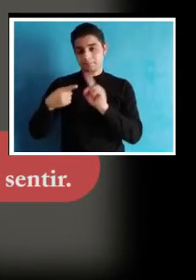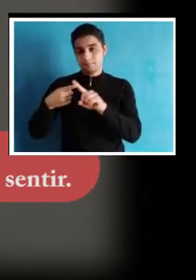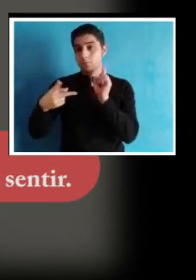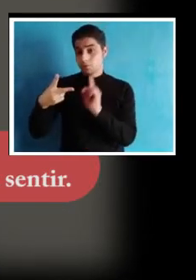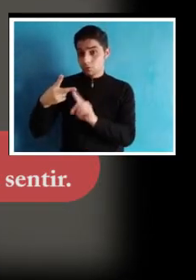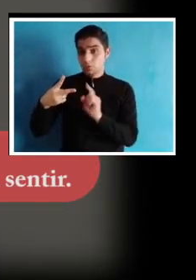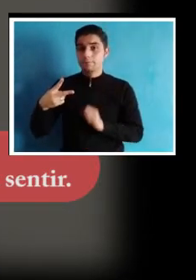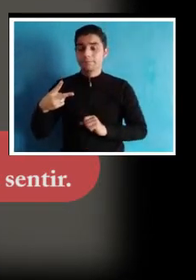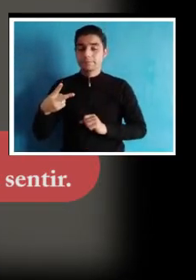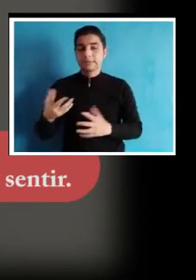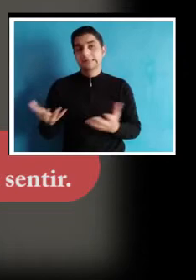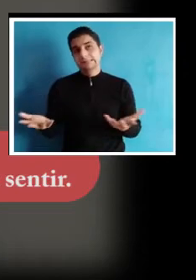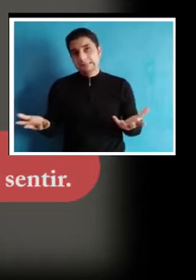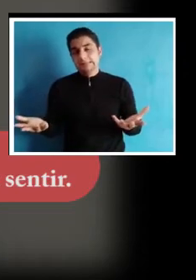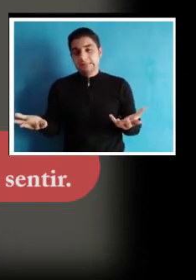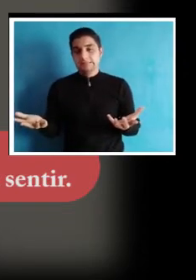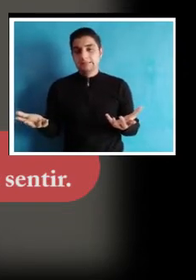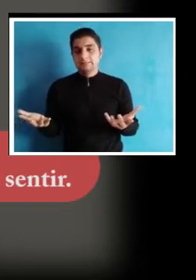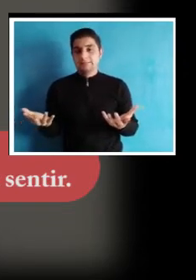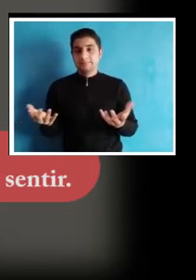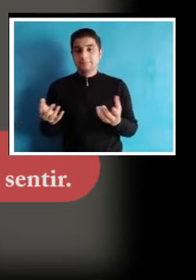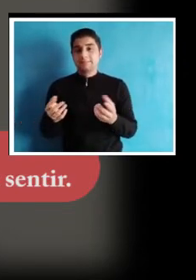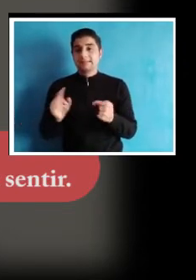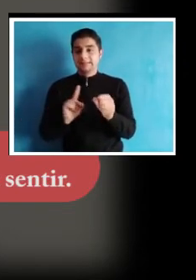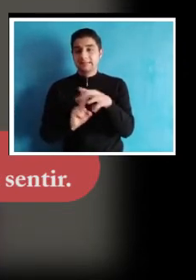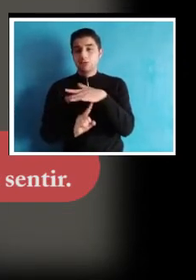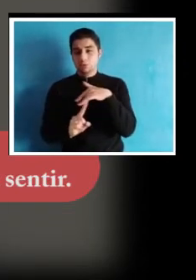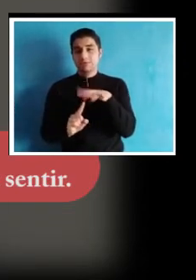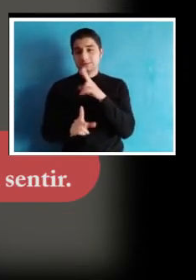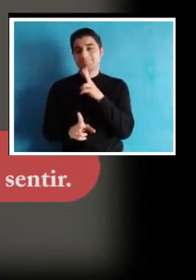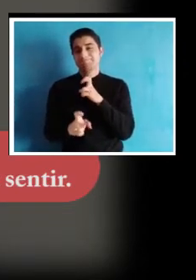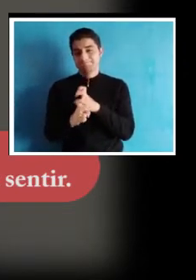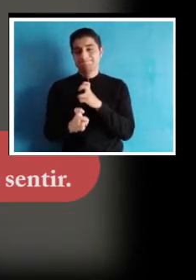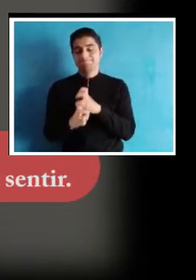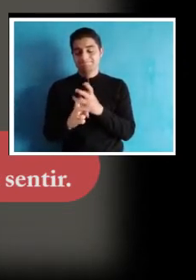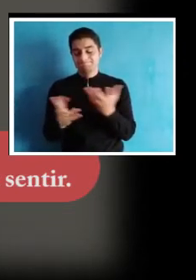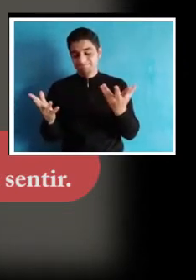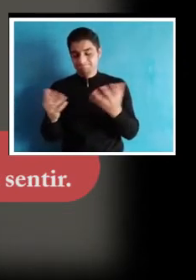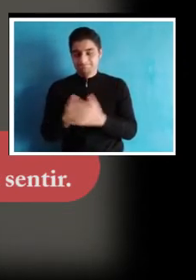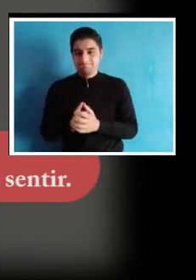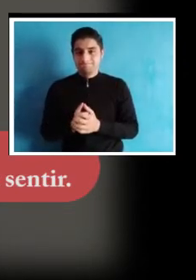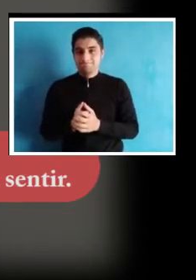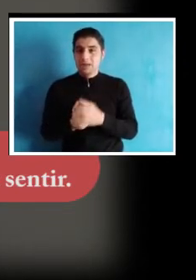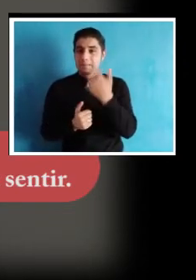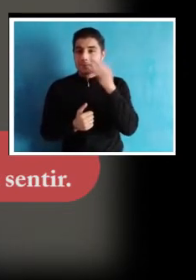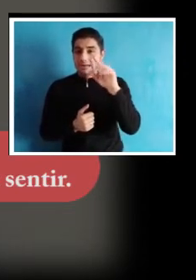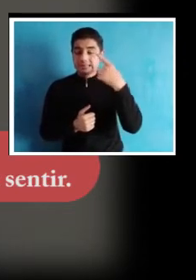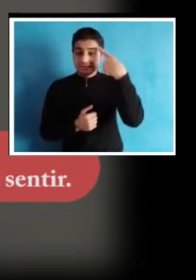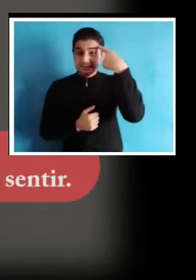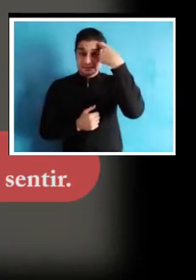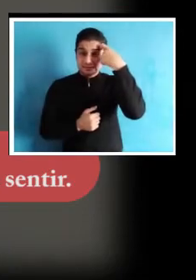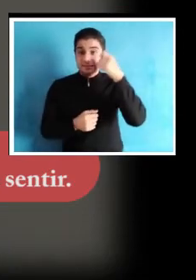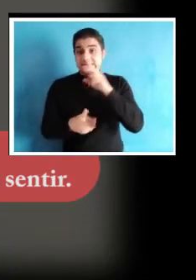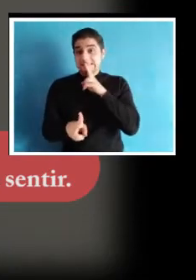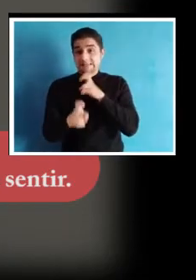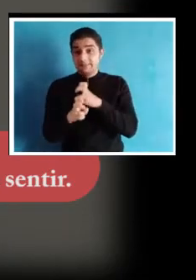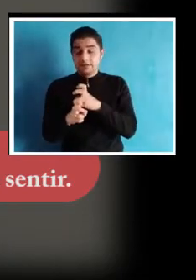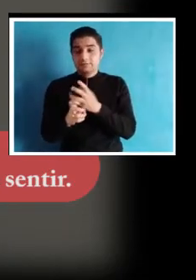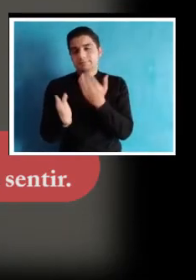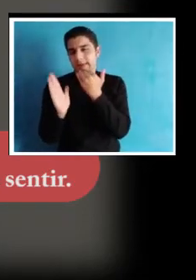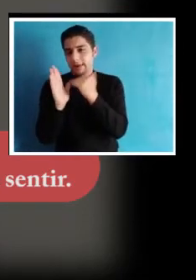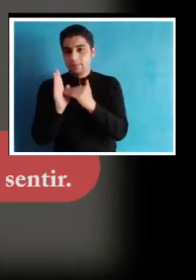Número dos, también he tenido que vivenciar algunas circunstancias que de pronto me demandan desafíos.